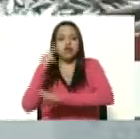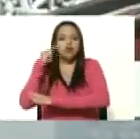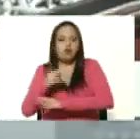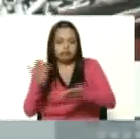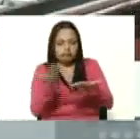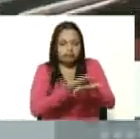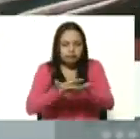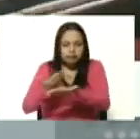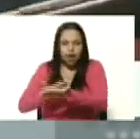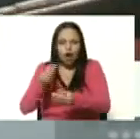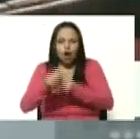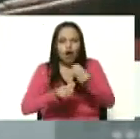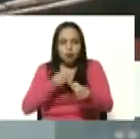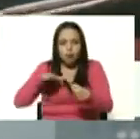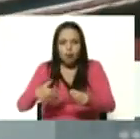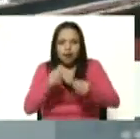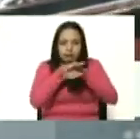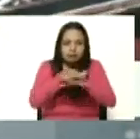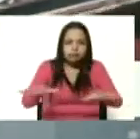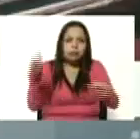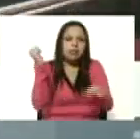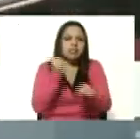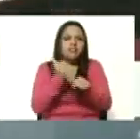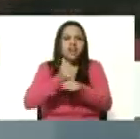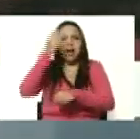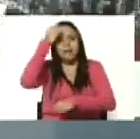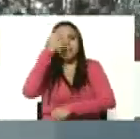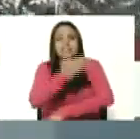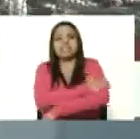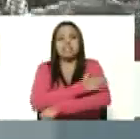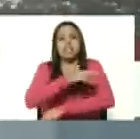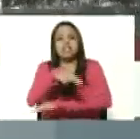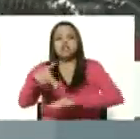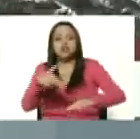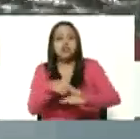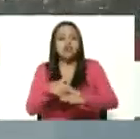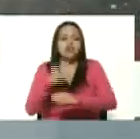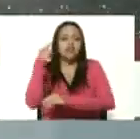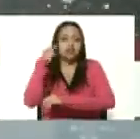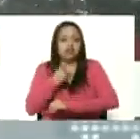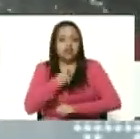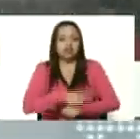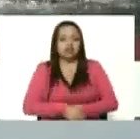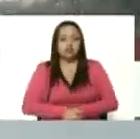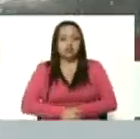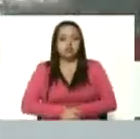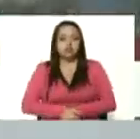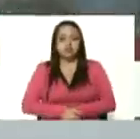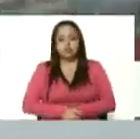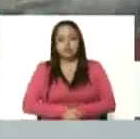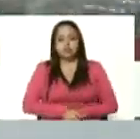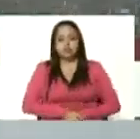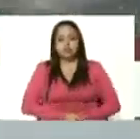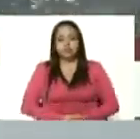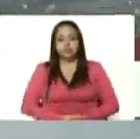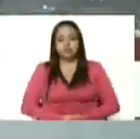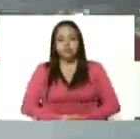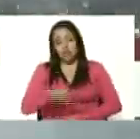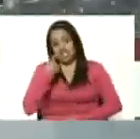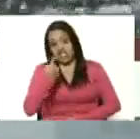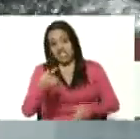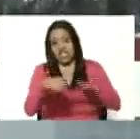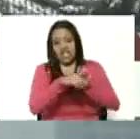vean como se puede desplegar la milicia nacional bolivariana que de acuerdo a la ley